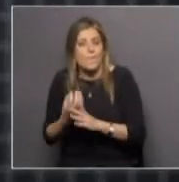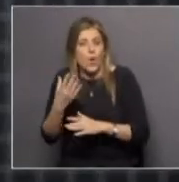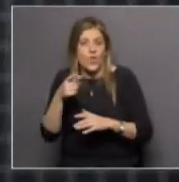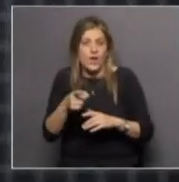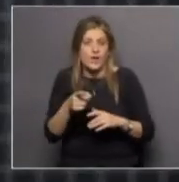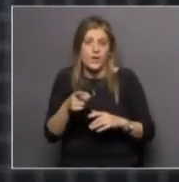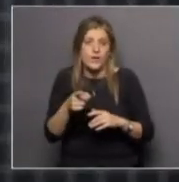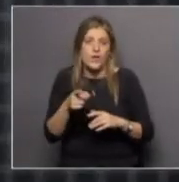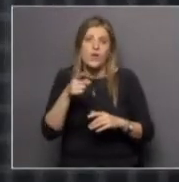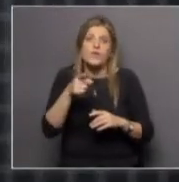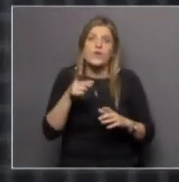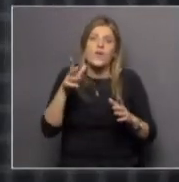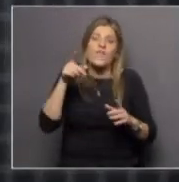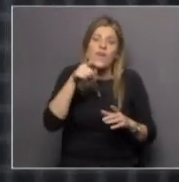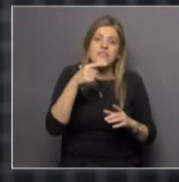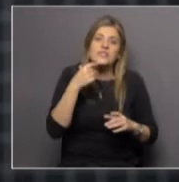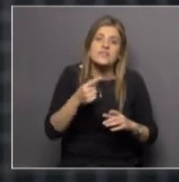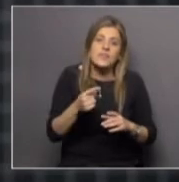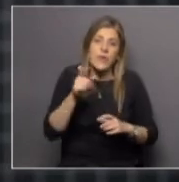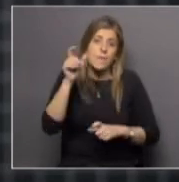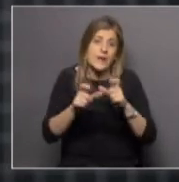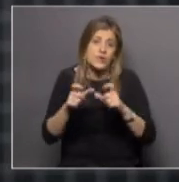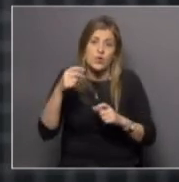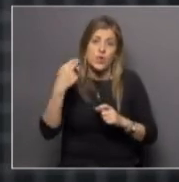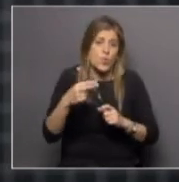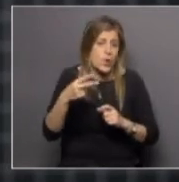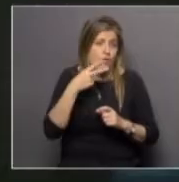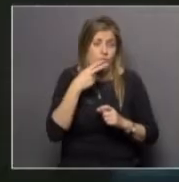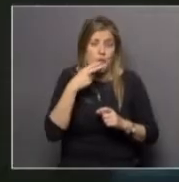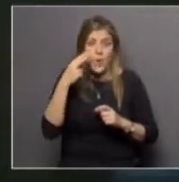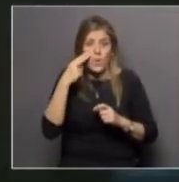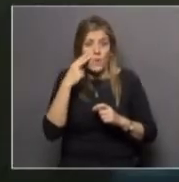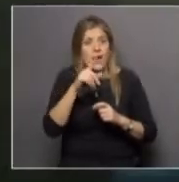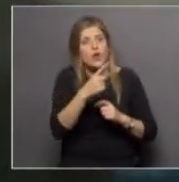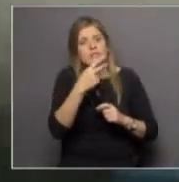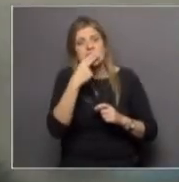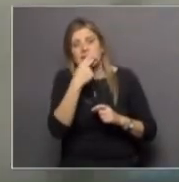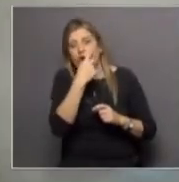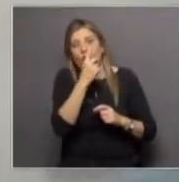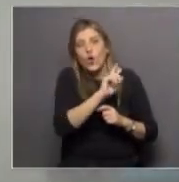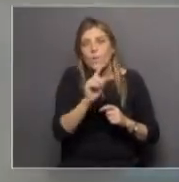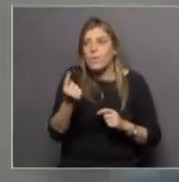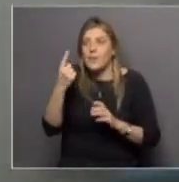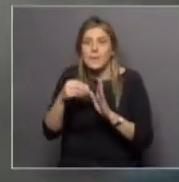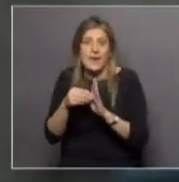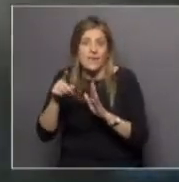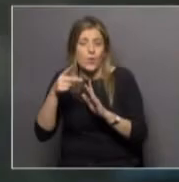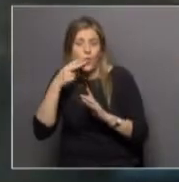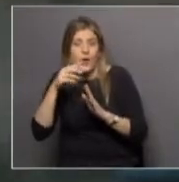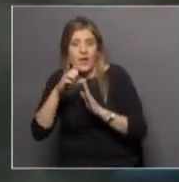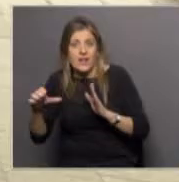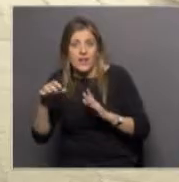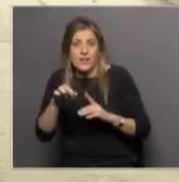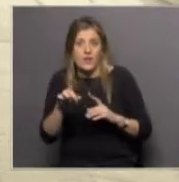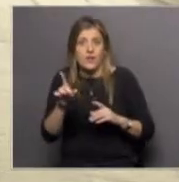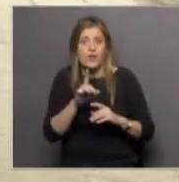dispositivo va a atraer a personas que nunca hubieran fumado que no se sienten ya atraídos por el cigarrillo convencional que ya no es tan